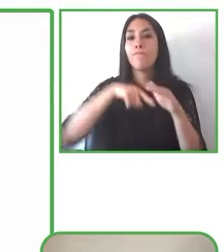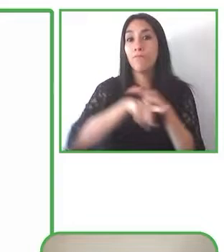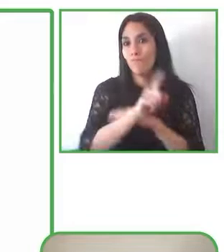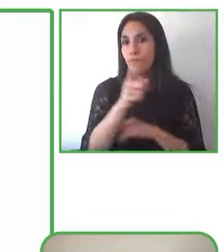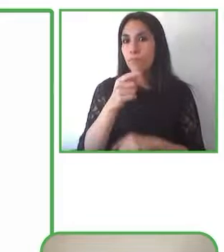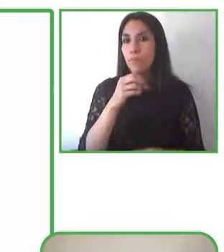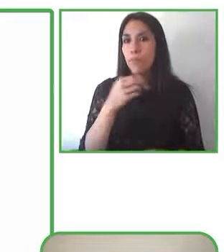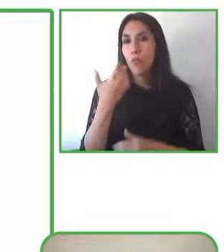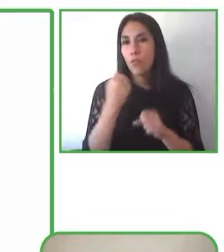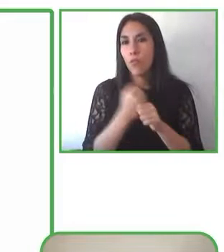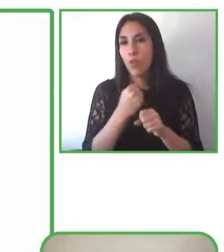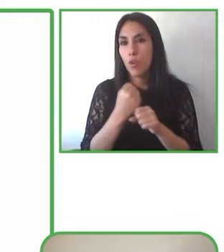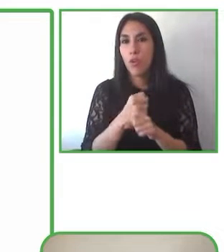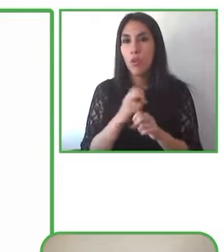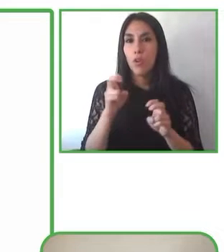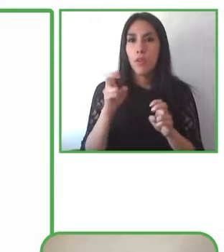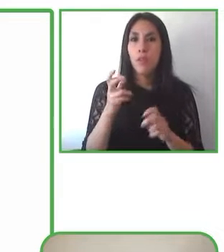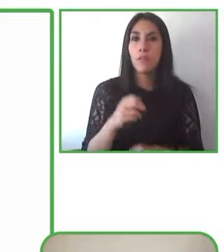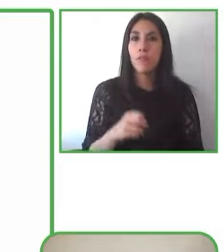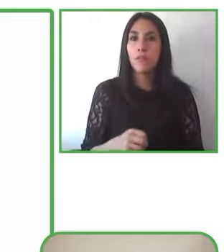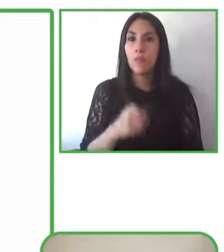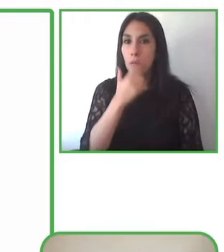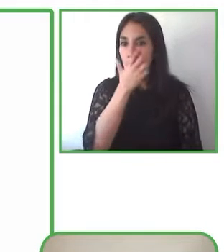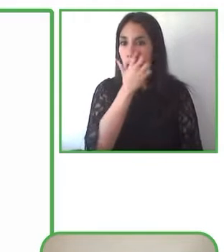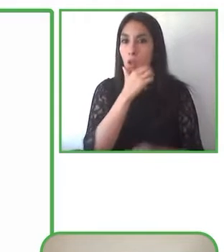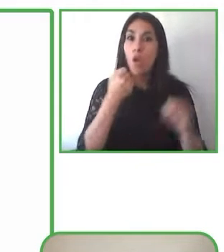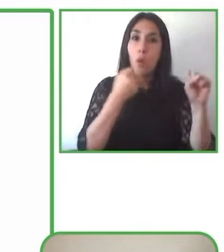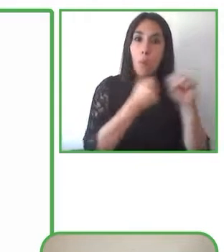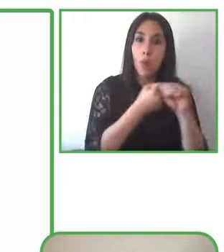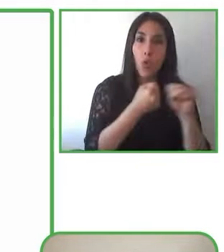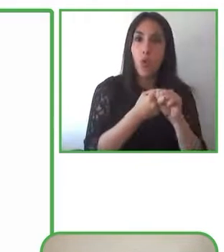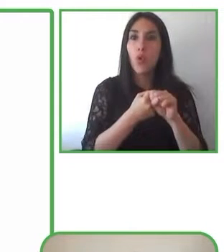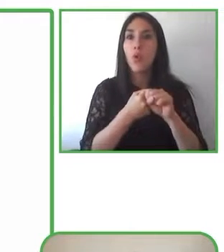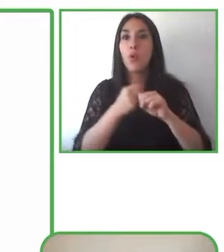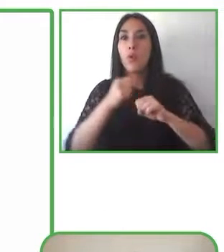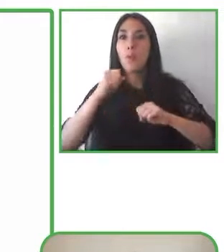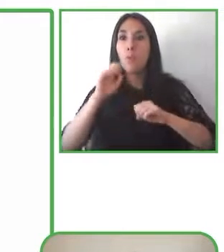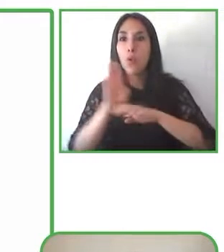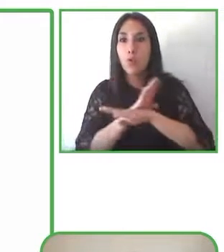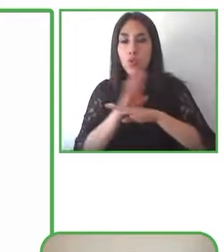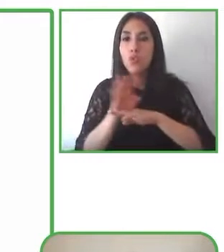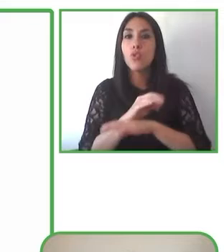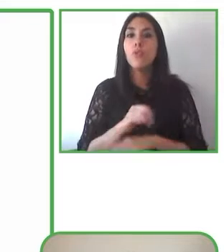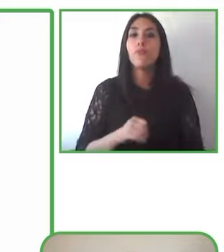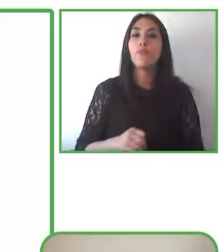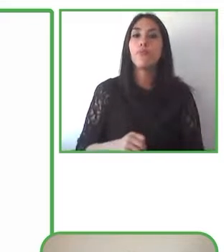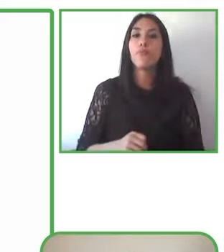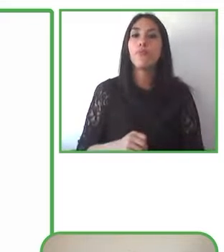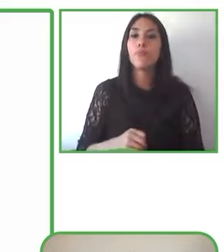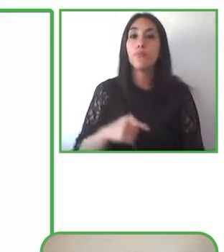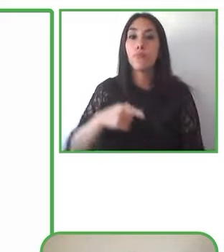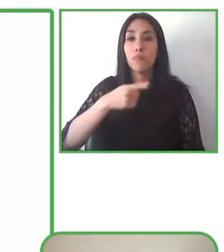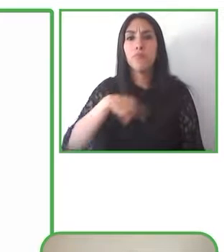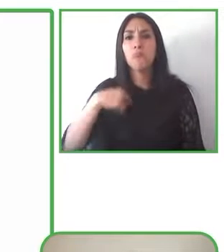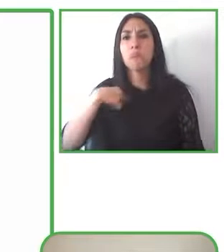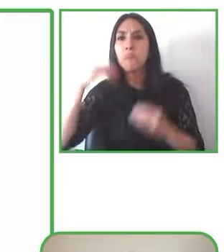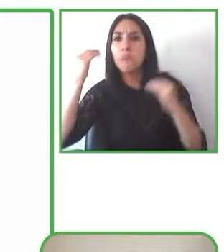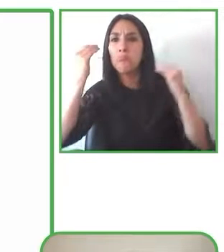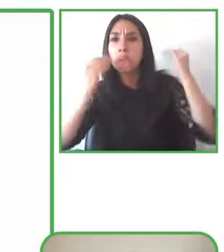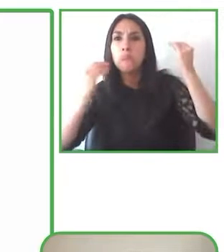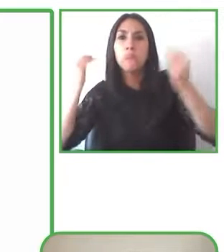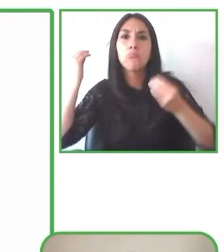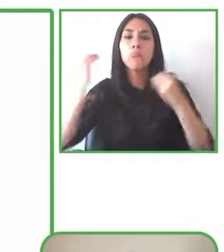públicas y privadas pues llegamos un poco a la conclusión de que había muy buenas intenciones muchísimas empresas que querían